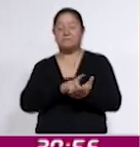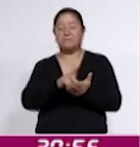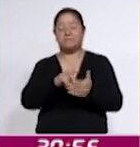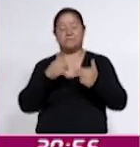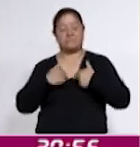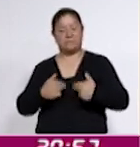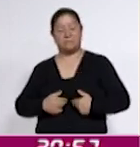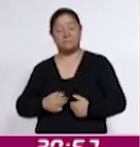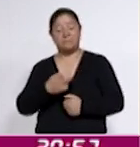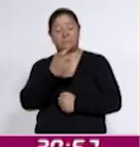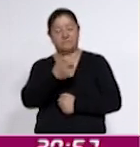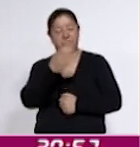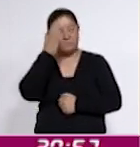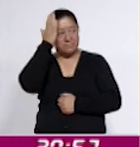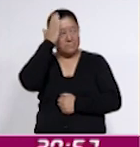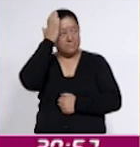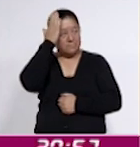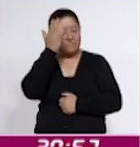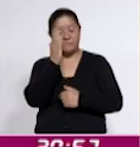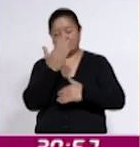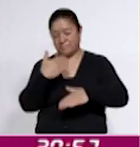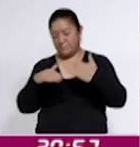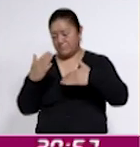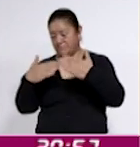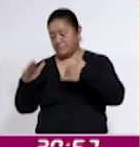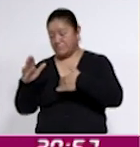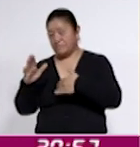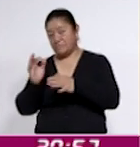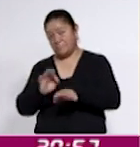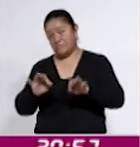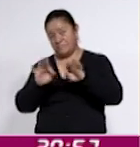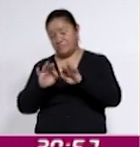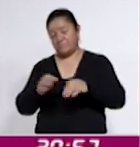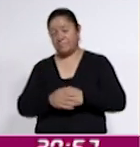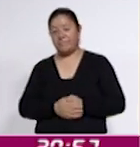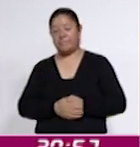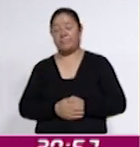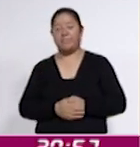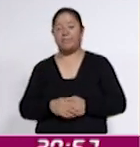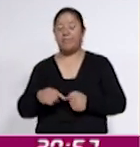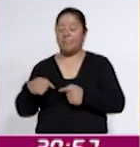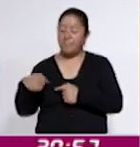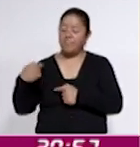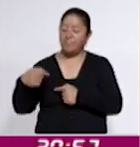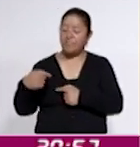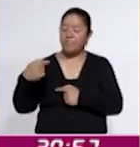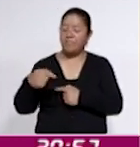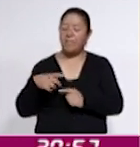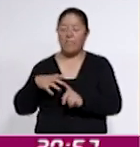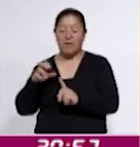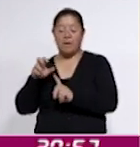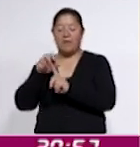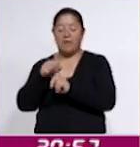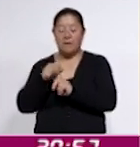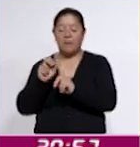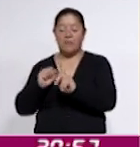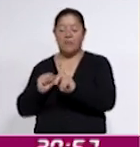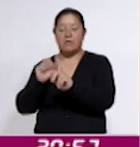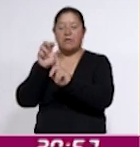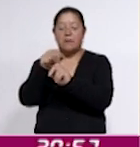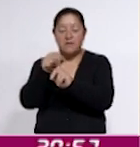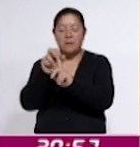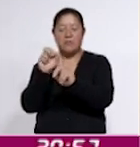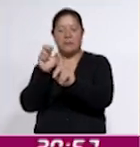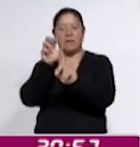Y dentro de esos principios la progresividad es el más importante. Cada vez debe haber una conquista que satisfaga más sus necesidades.